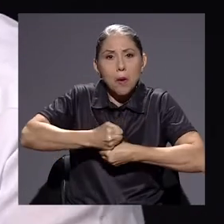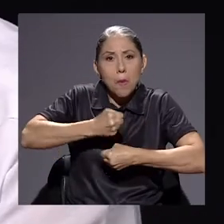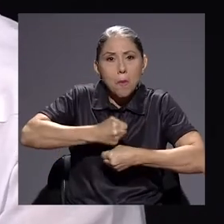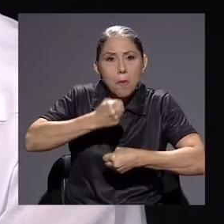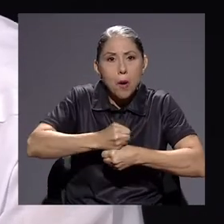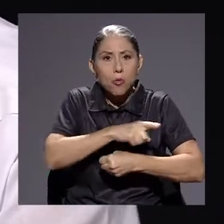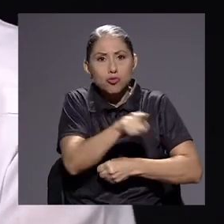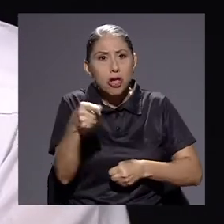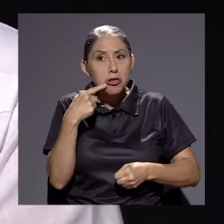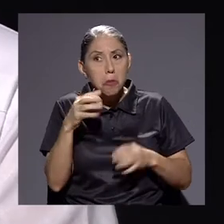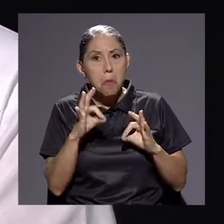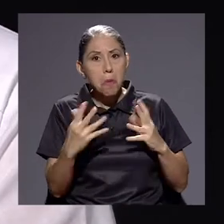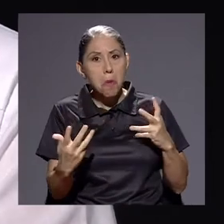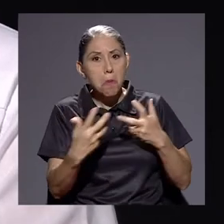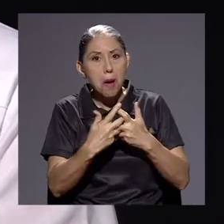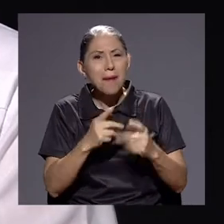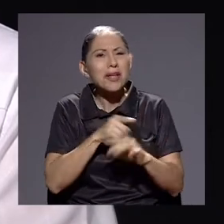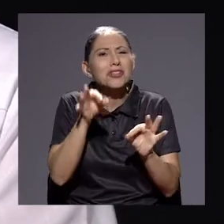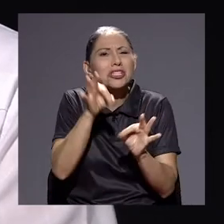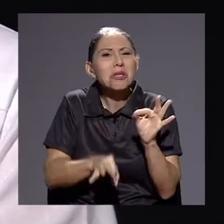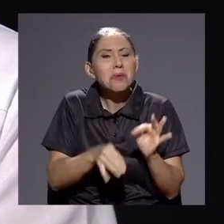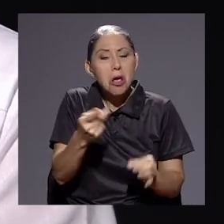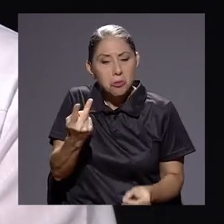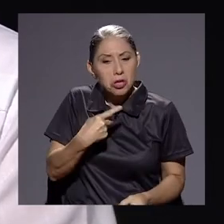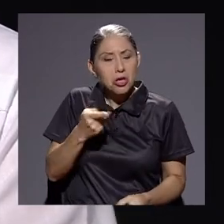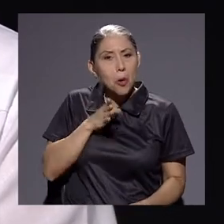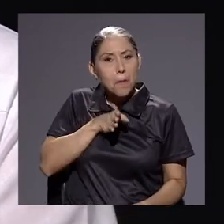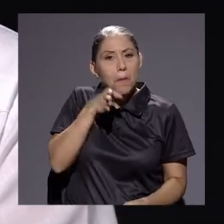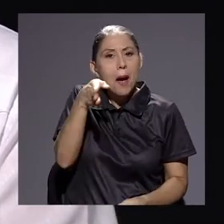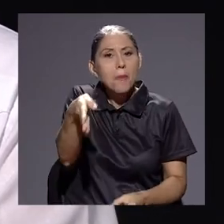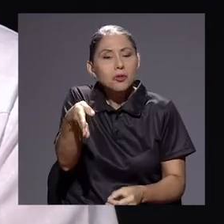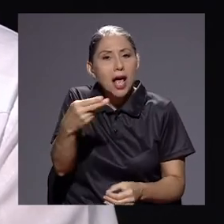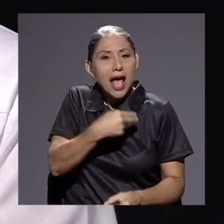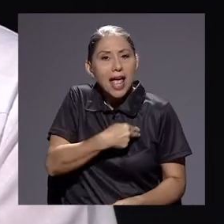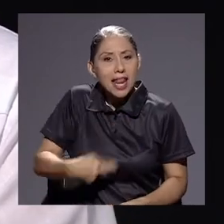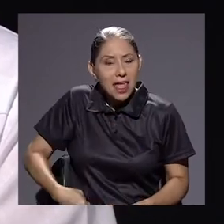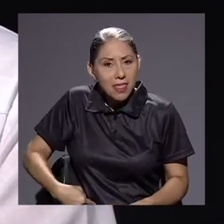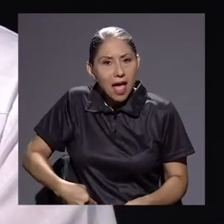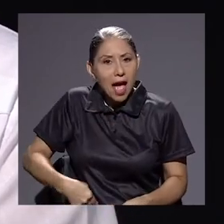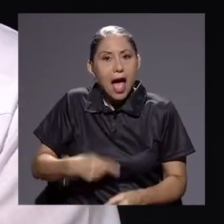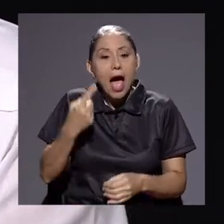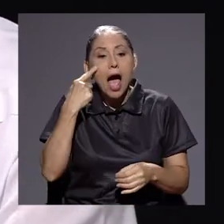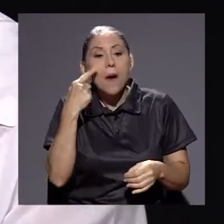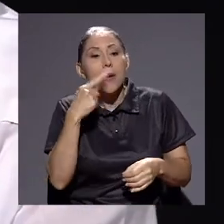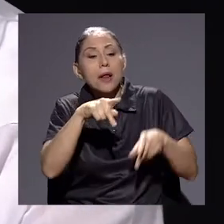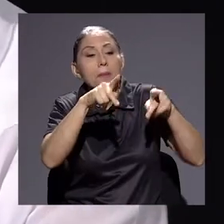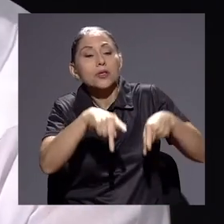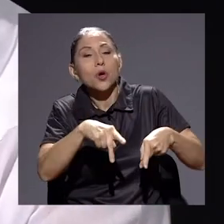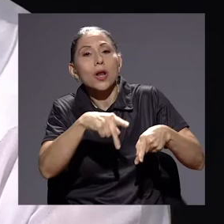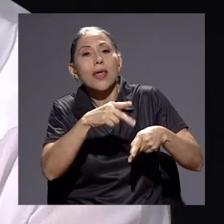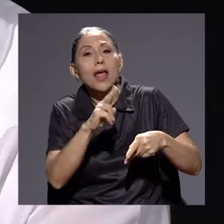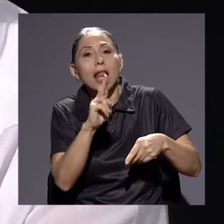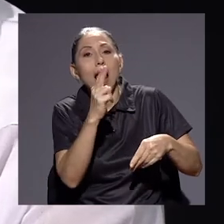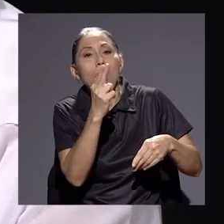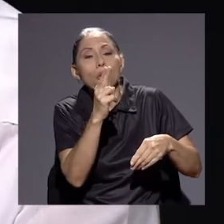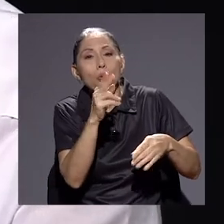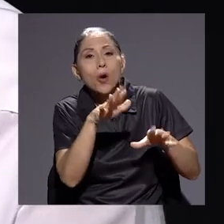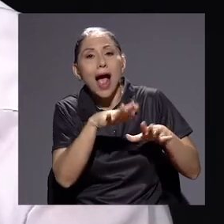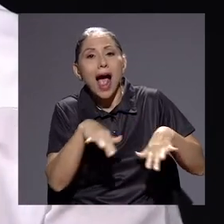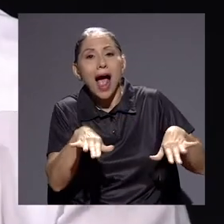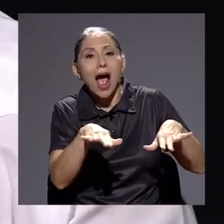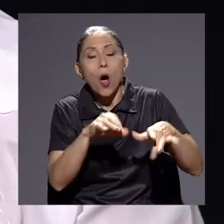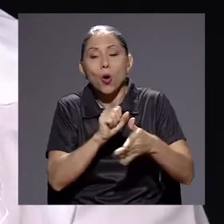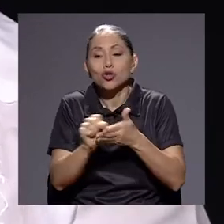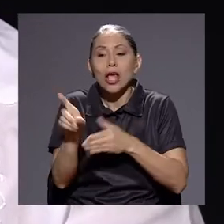simple. Usted y yo vamos a leer el día. Habrá ampliado Luruca, pero habrá ampliado también este Santo Domingo, que hace falta la segunda ampliación de Santo Domingo,